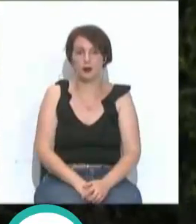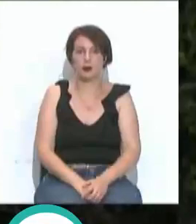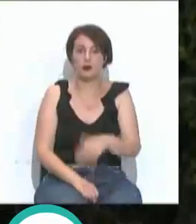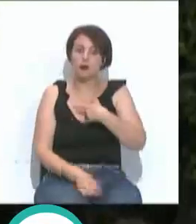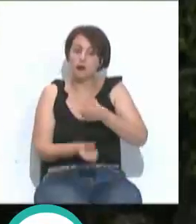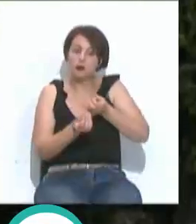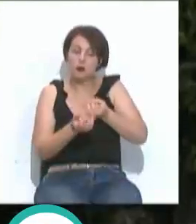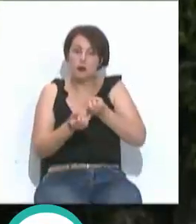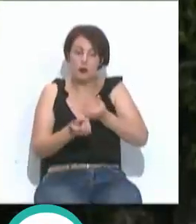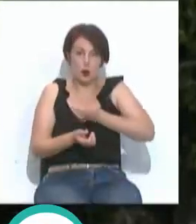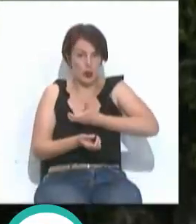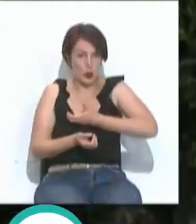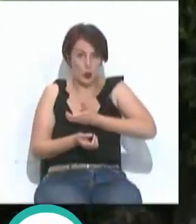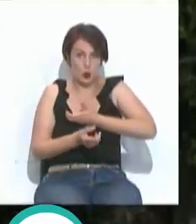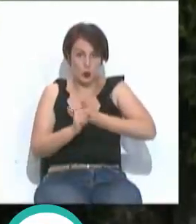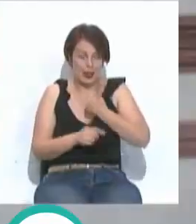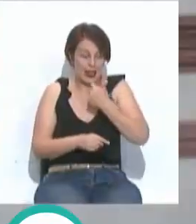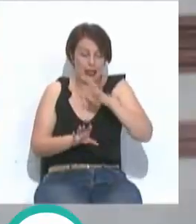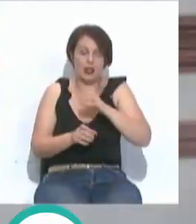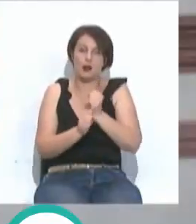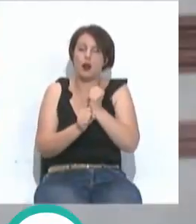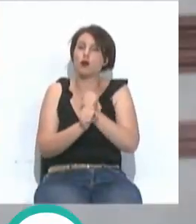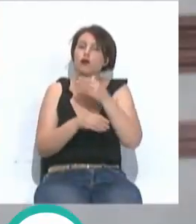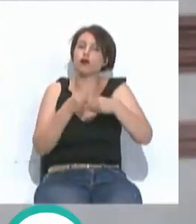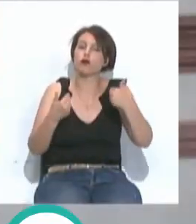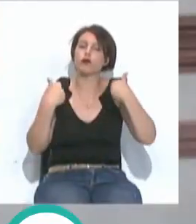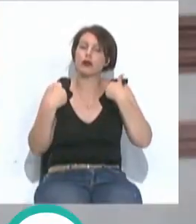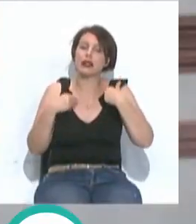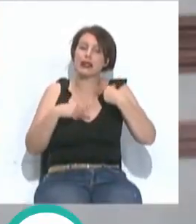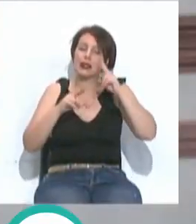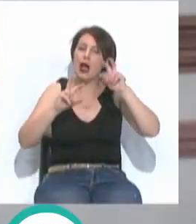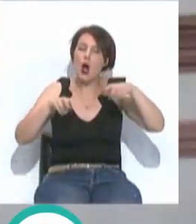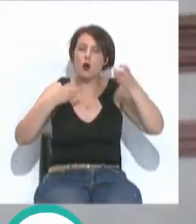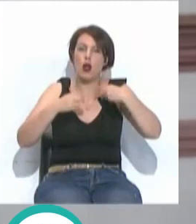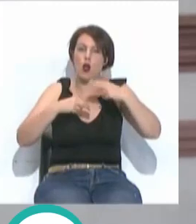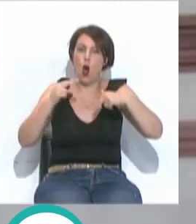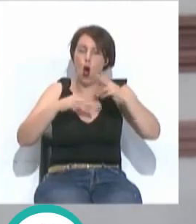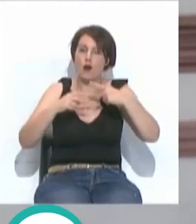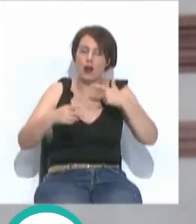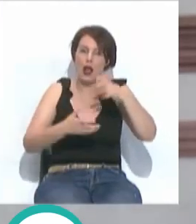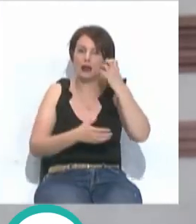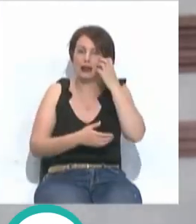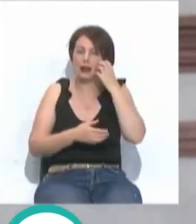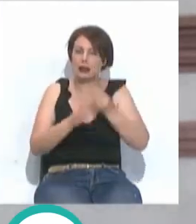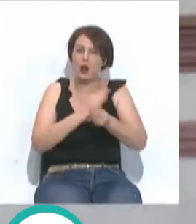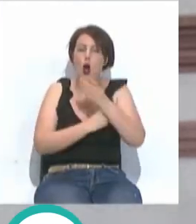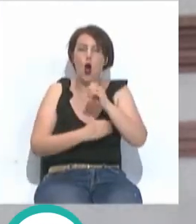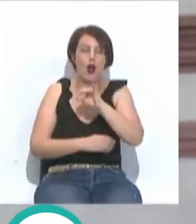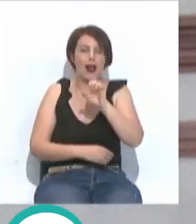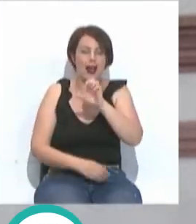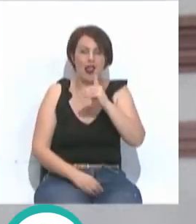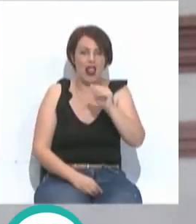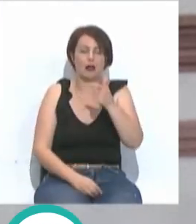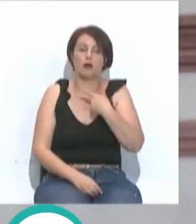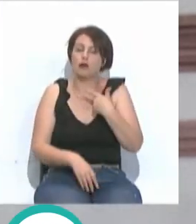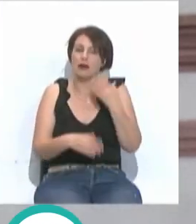Según han informado desde el consistorio, los trabajos han sido realizados por el restaurador de obras de arte jienense José Luis Ojeda y han consistido,